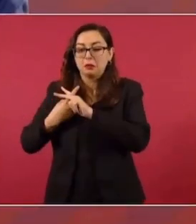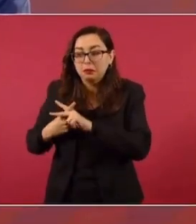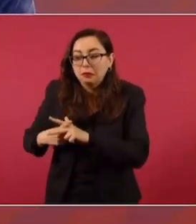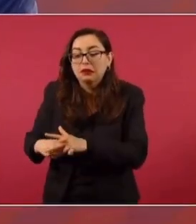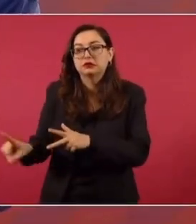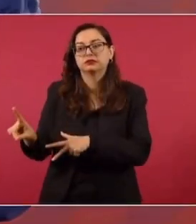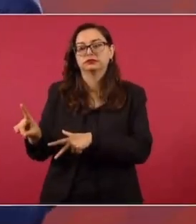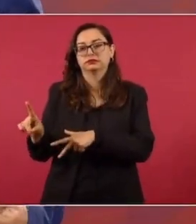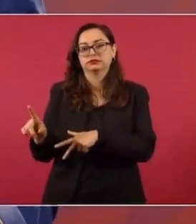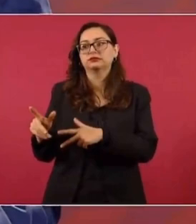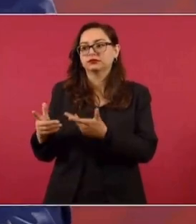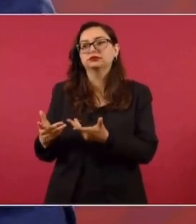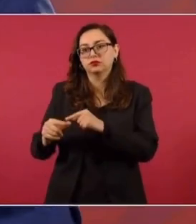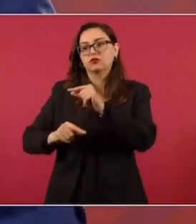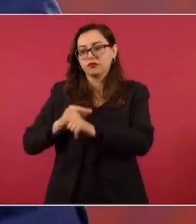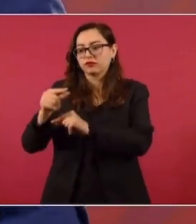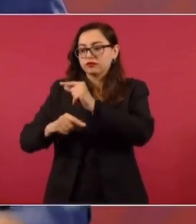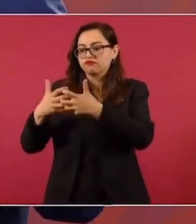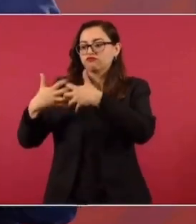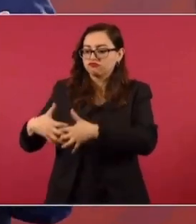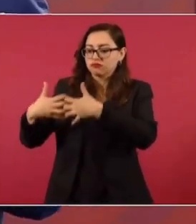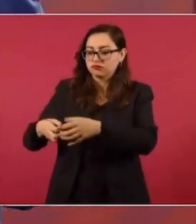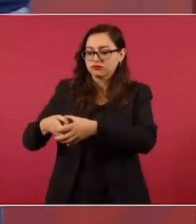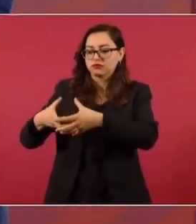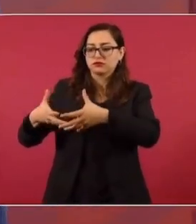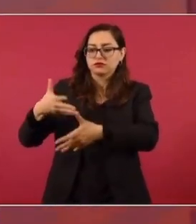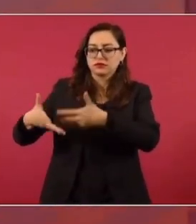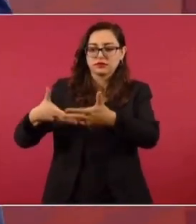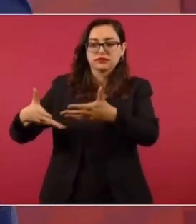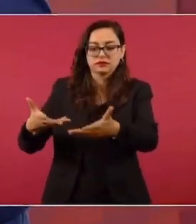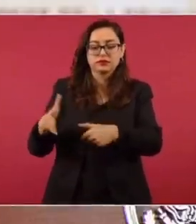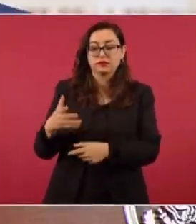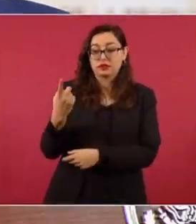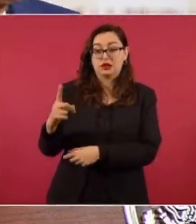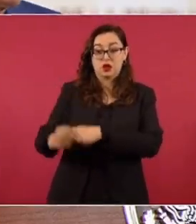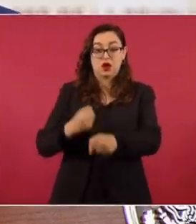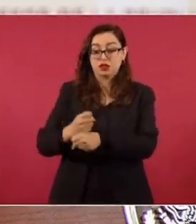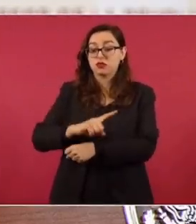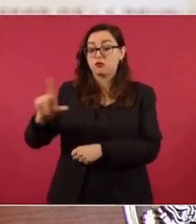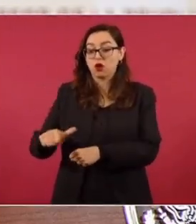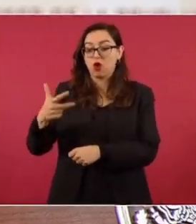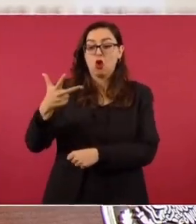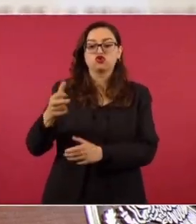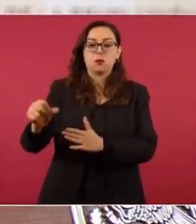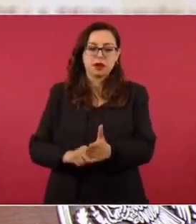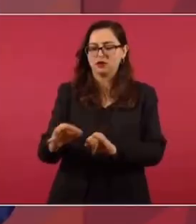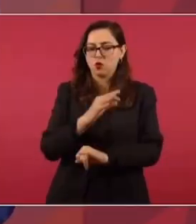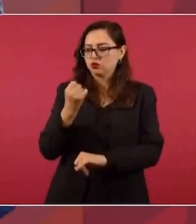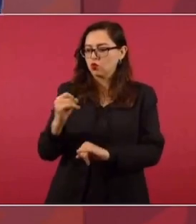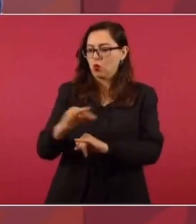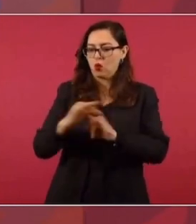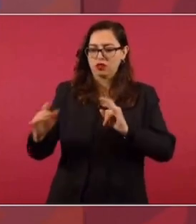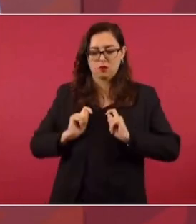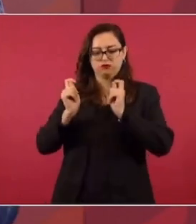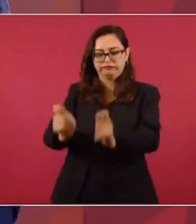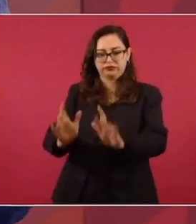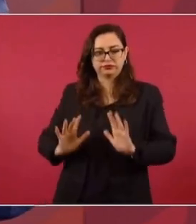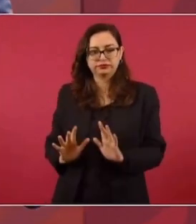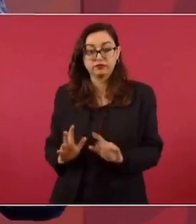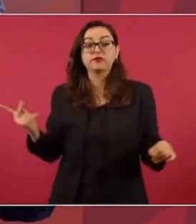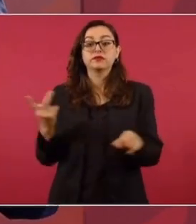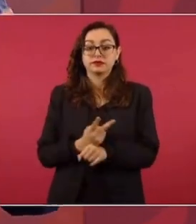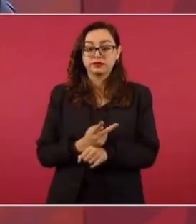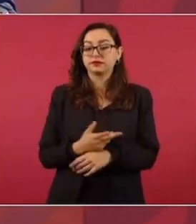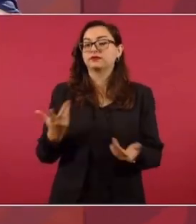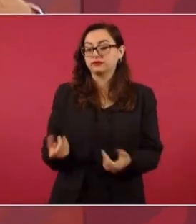Por eso queremos terminarlo con tiempo en diciembre porque ya me van a quedar pues ocho meses o nueve. Entonces, si terminamos en